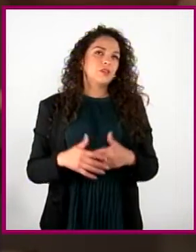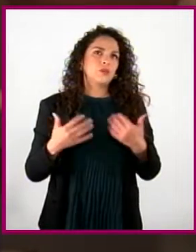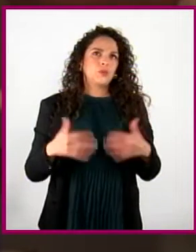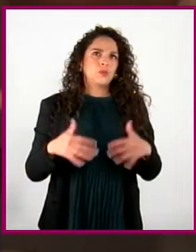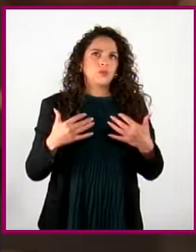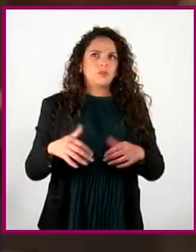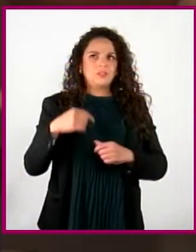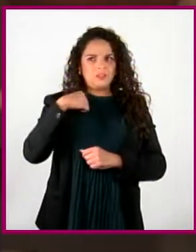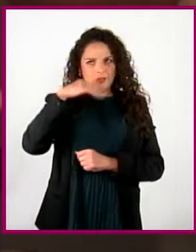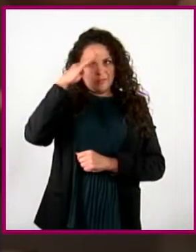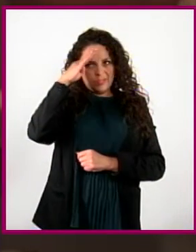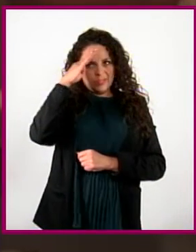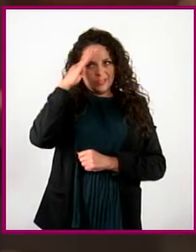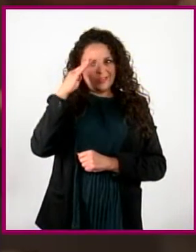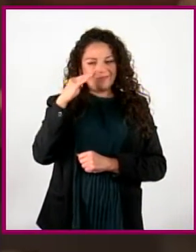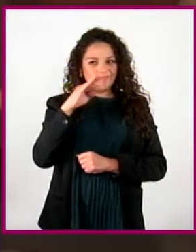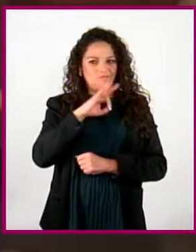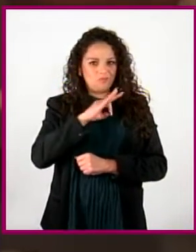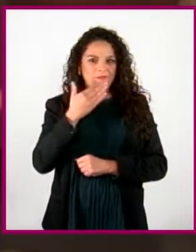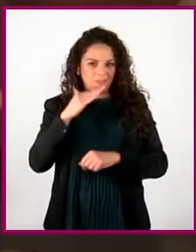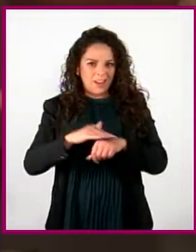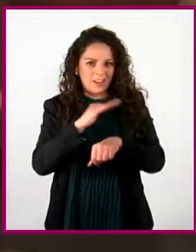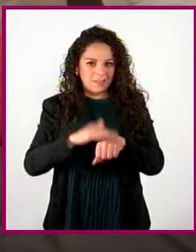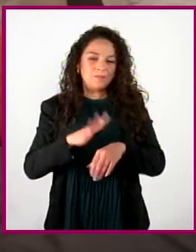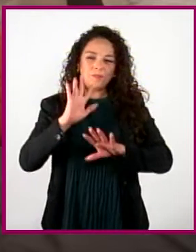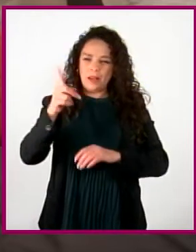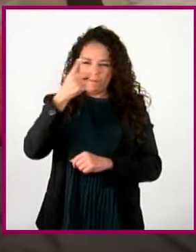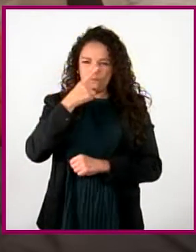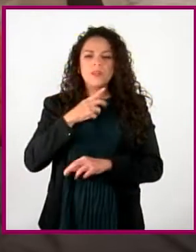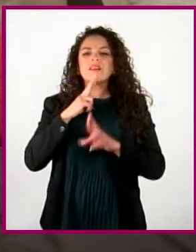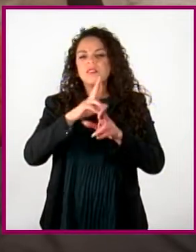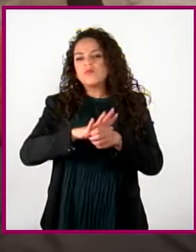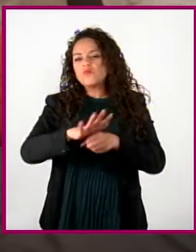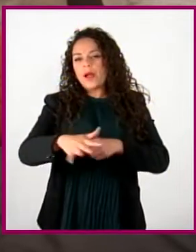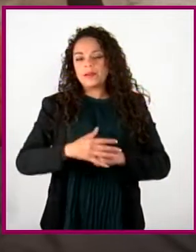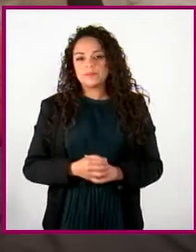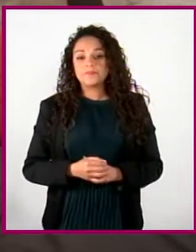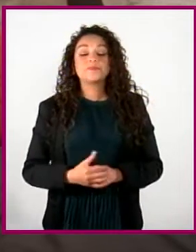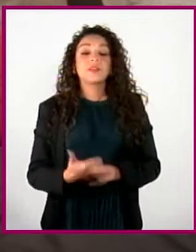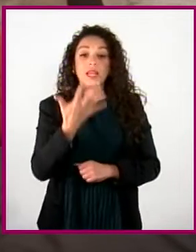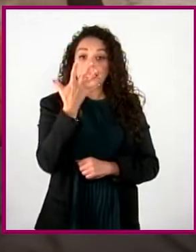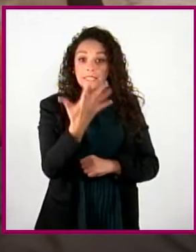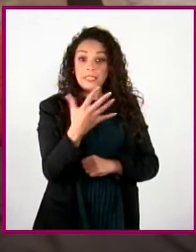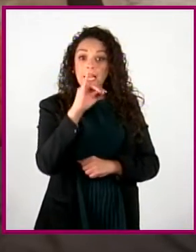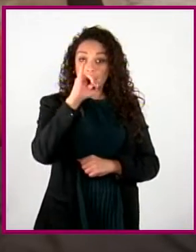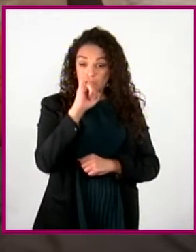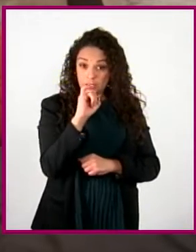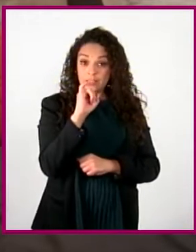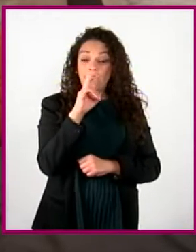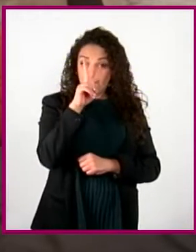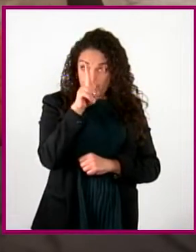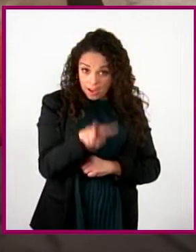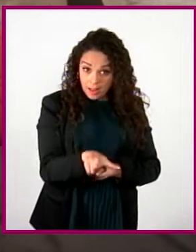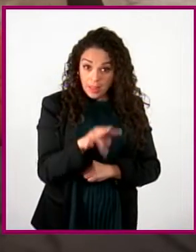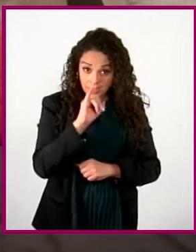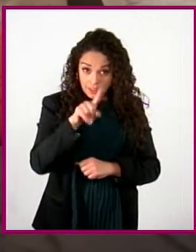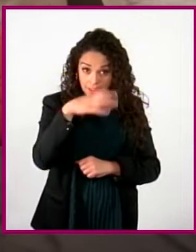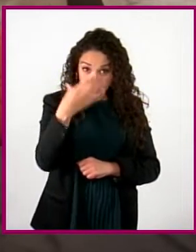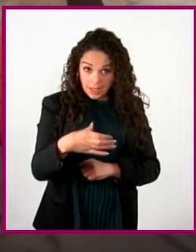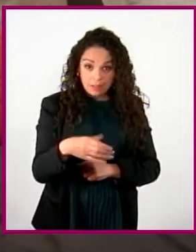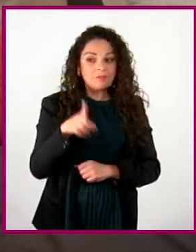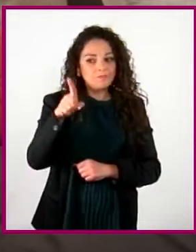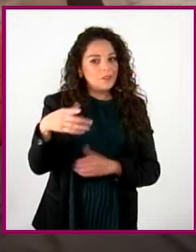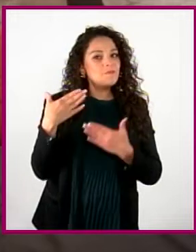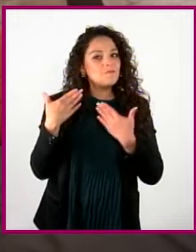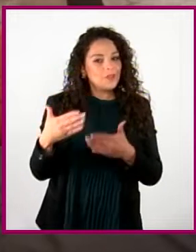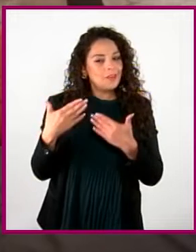pensé que me iría mejor. Pero a ver, danos las respuestas. Si tuvieron 5 afirmaciones calificadas como ciertas, amigos van bien.